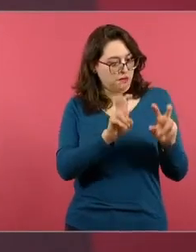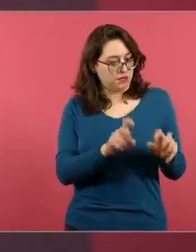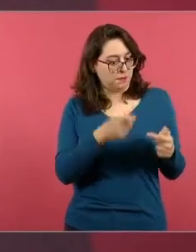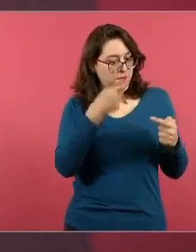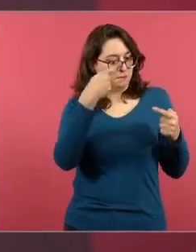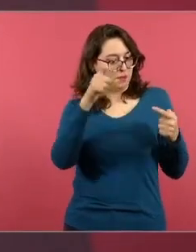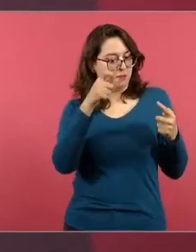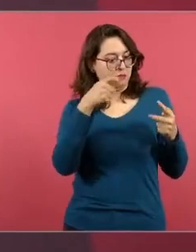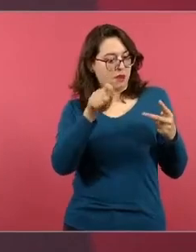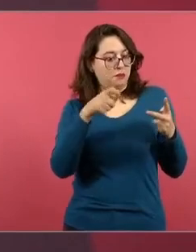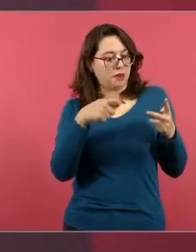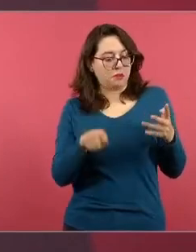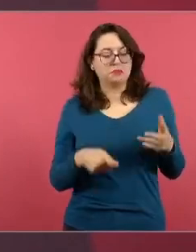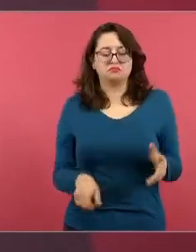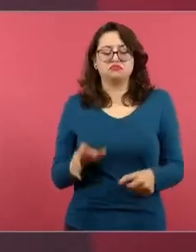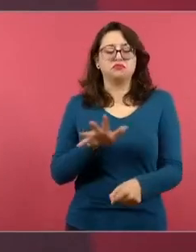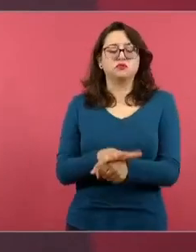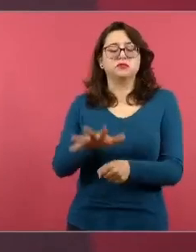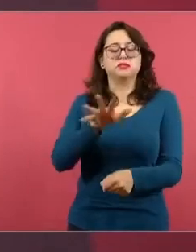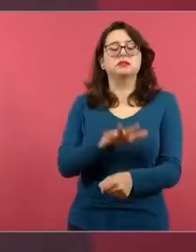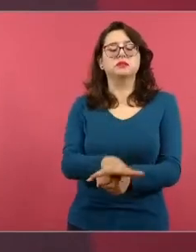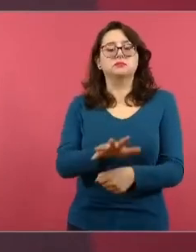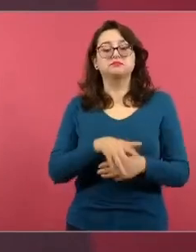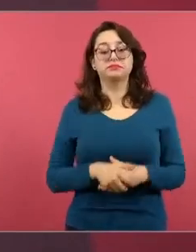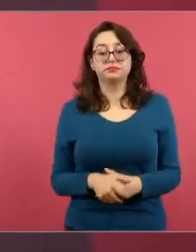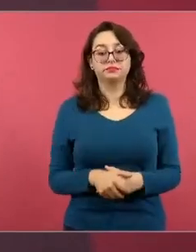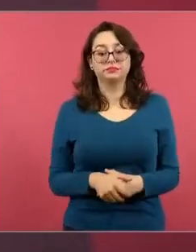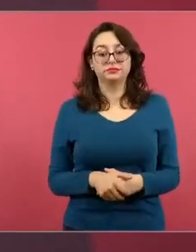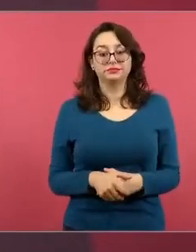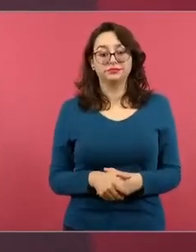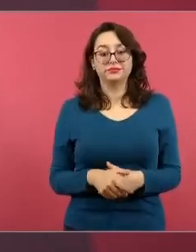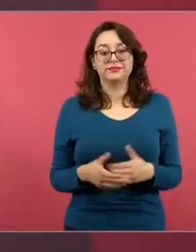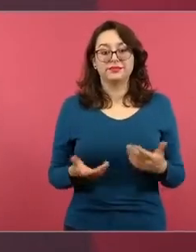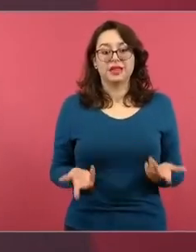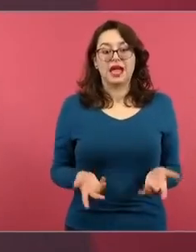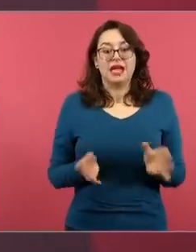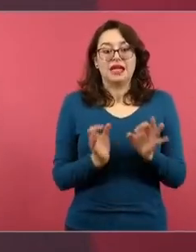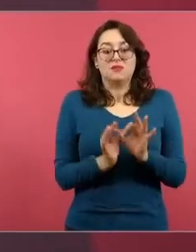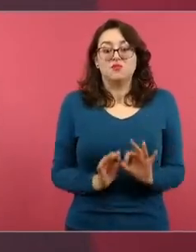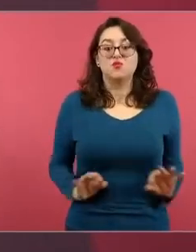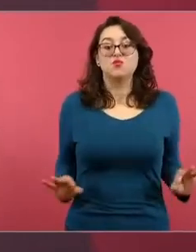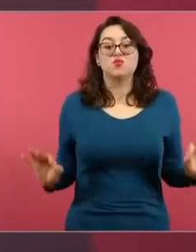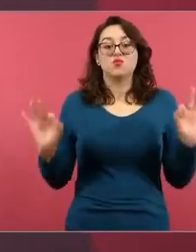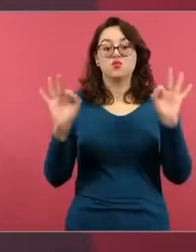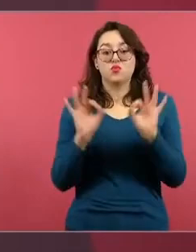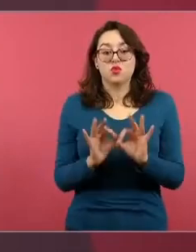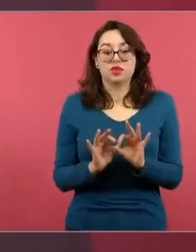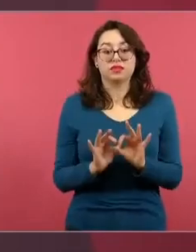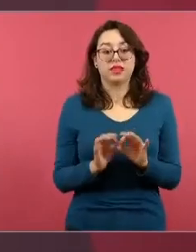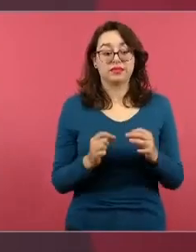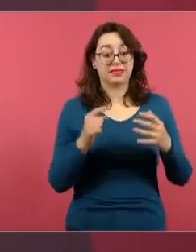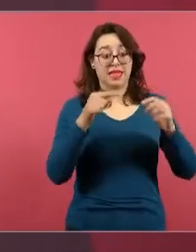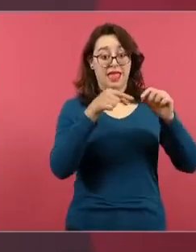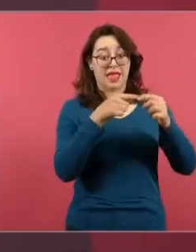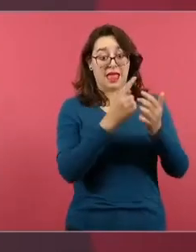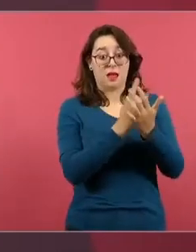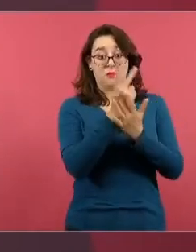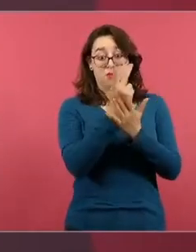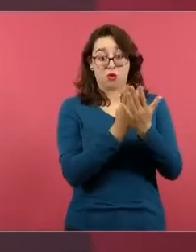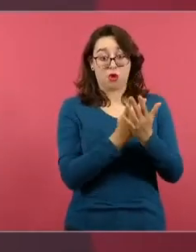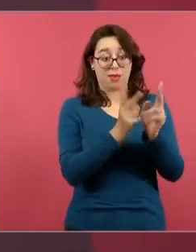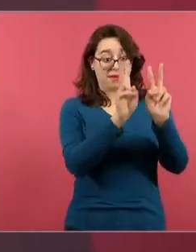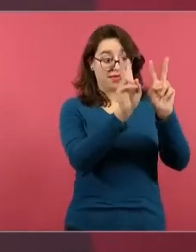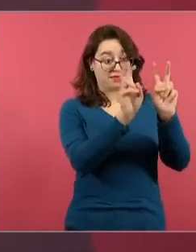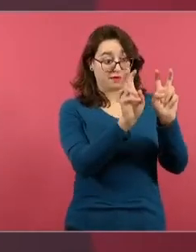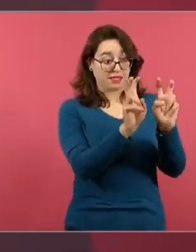habilidades necesarias está bien lo importante es cómo o sea la adquisición del conocimiento y la forma